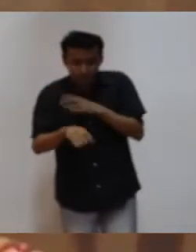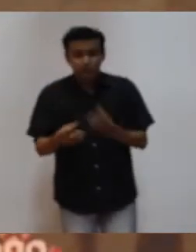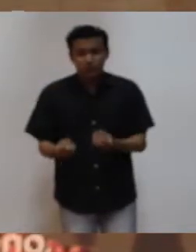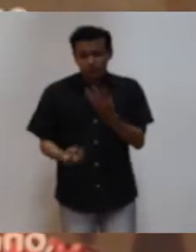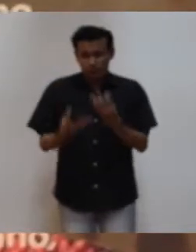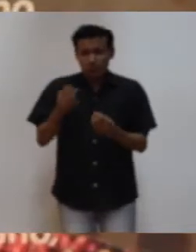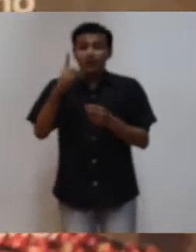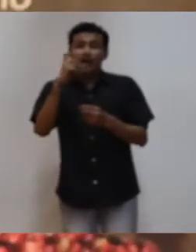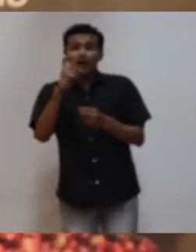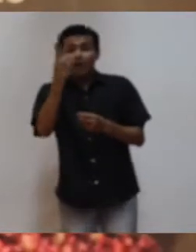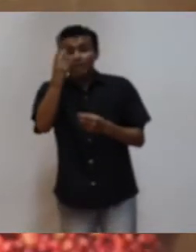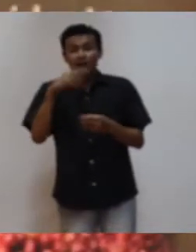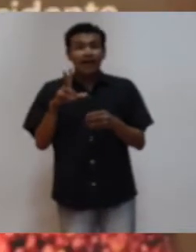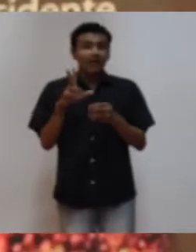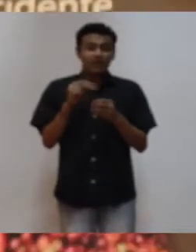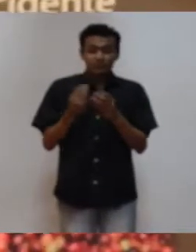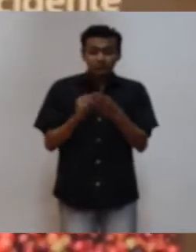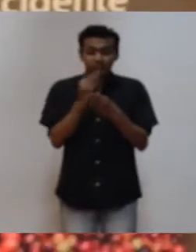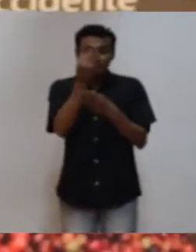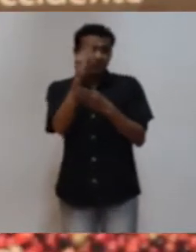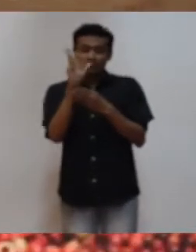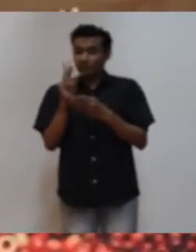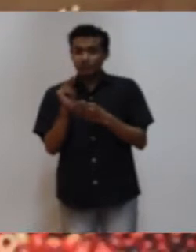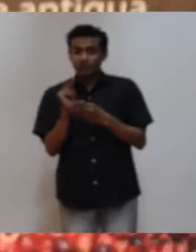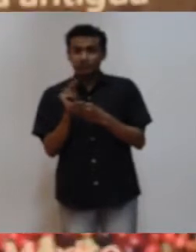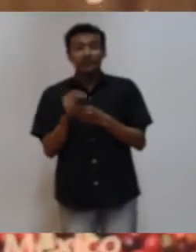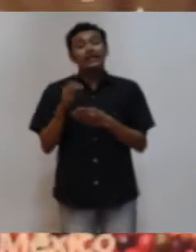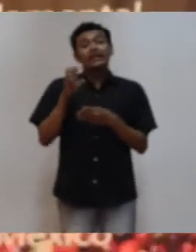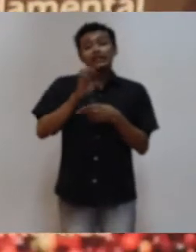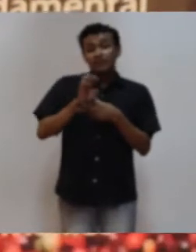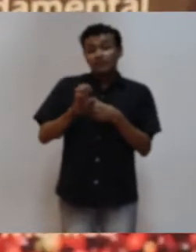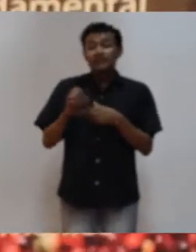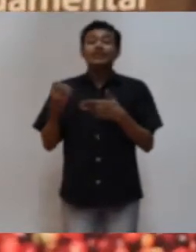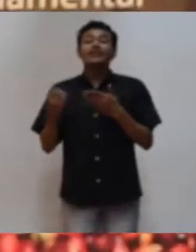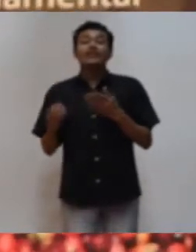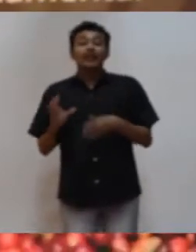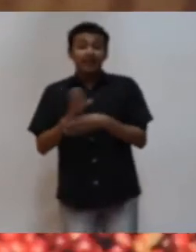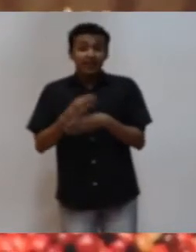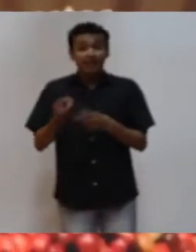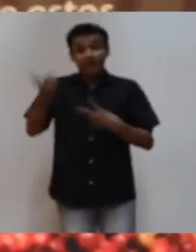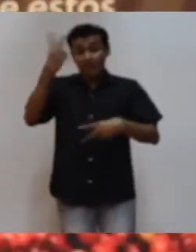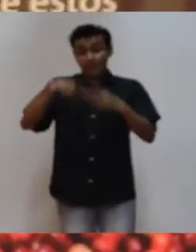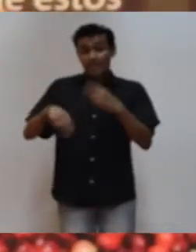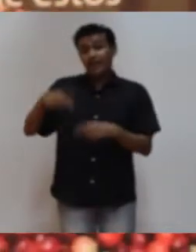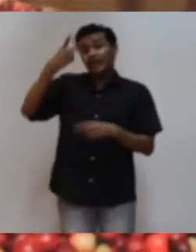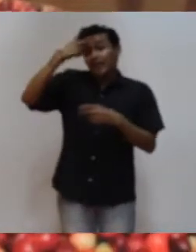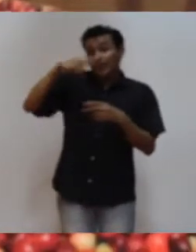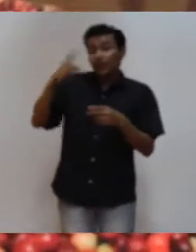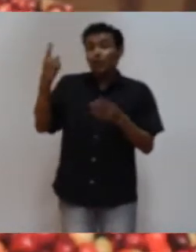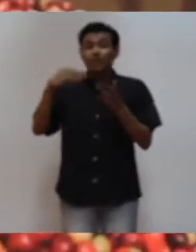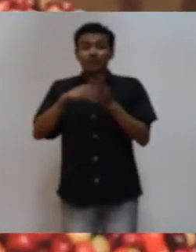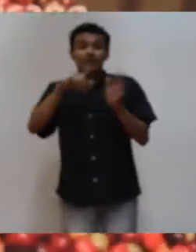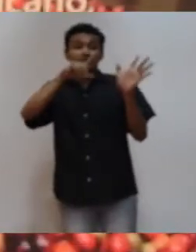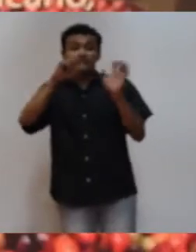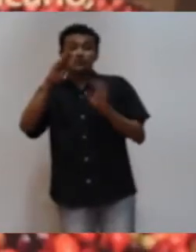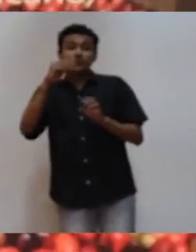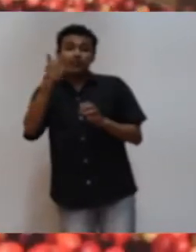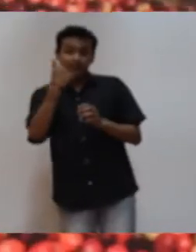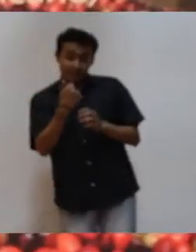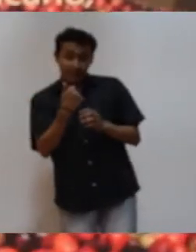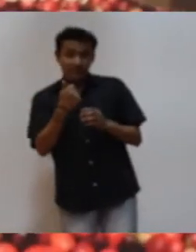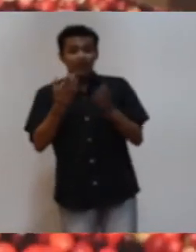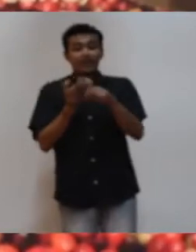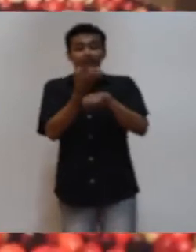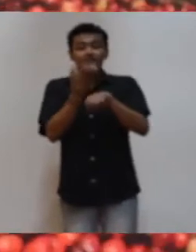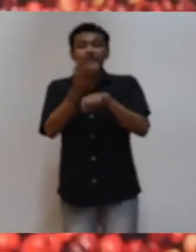pasaban por agua hirviendo para que no germinara. El café se introduce en México en 1796